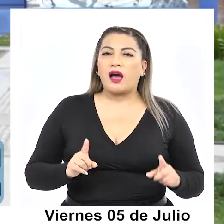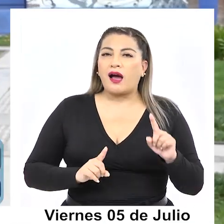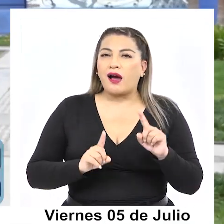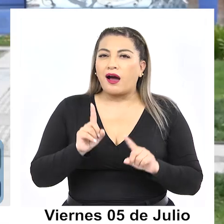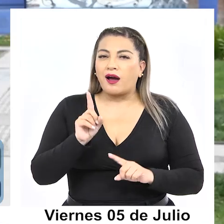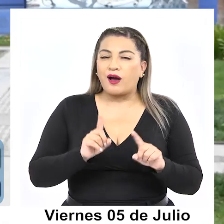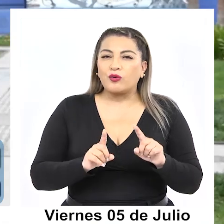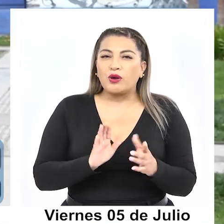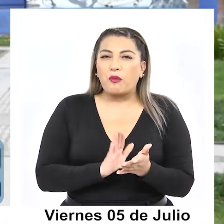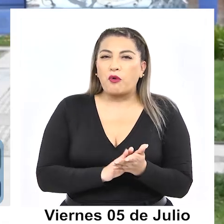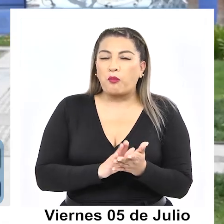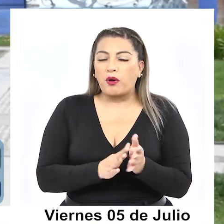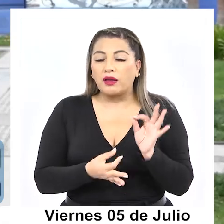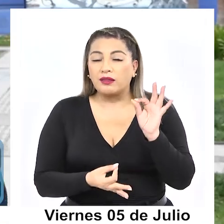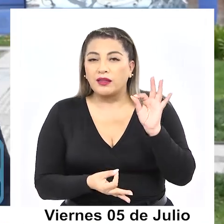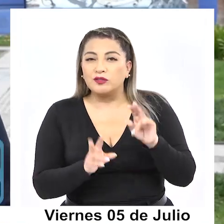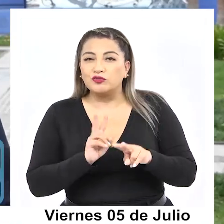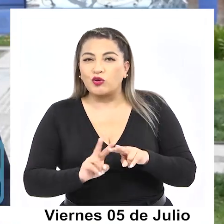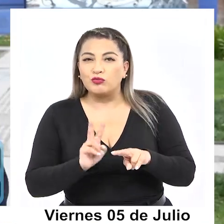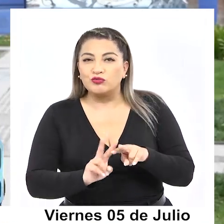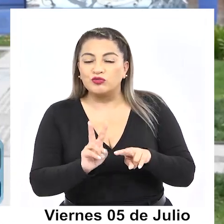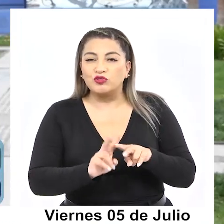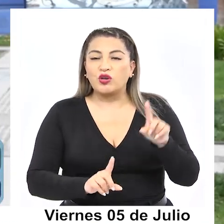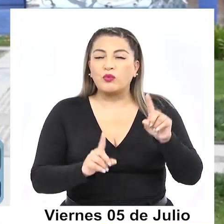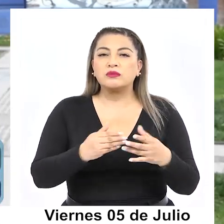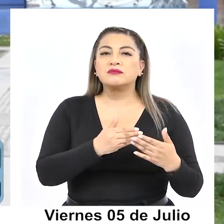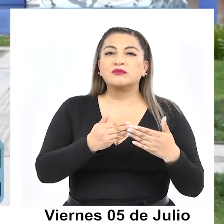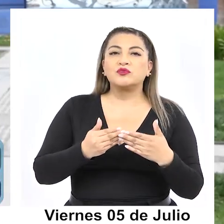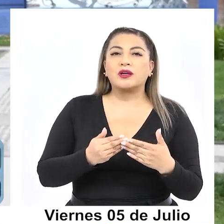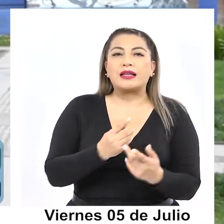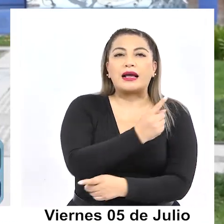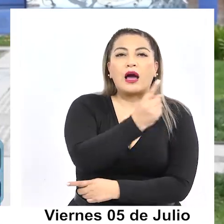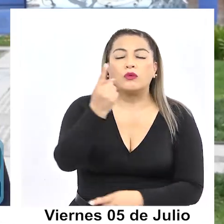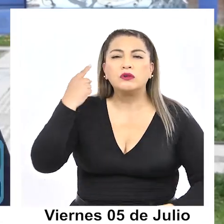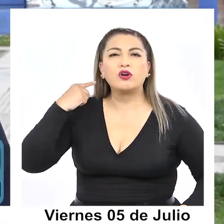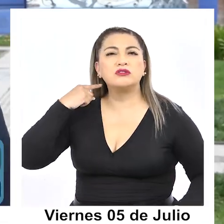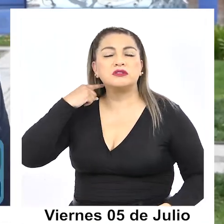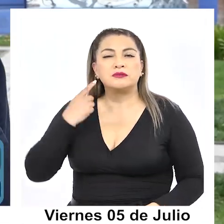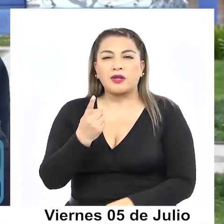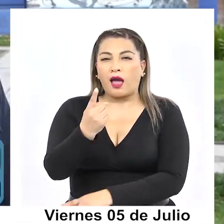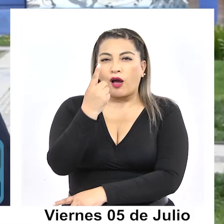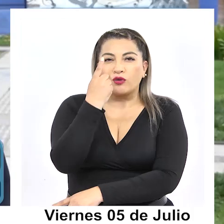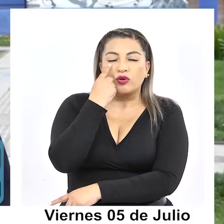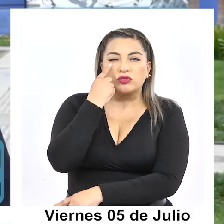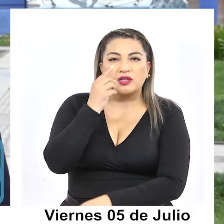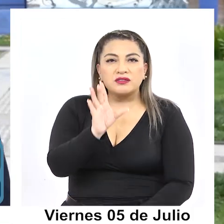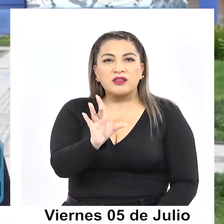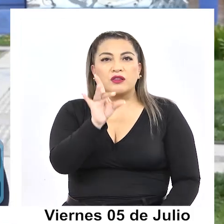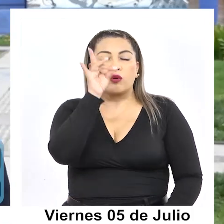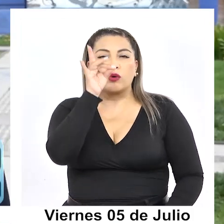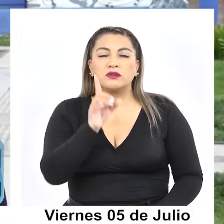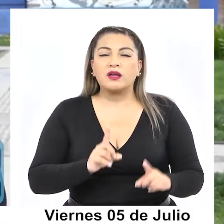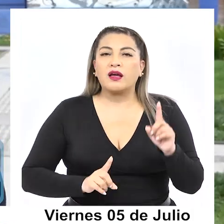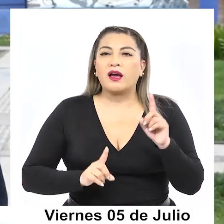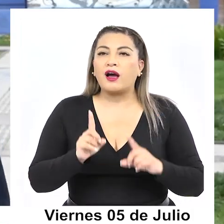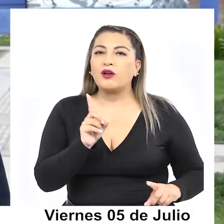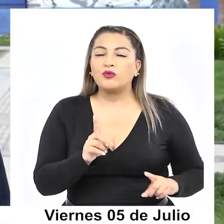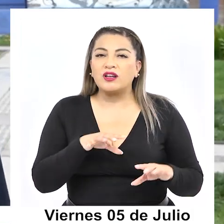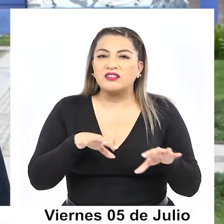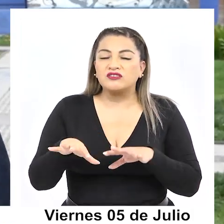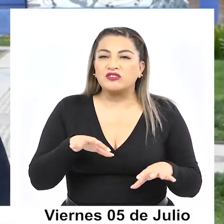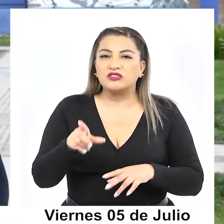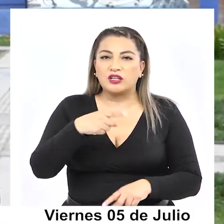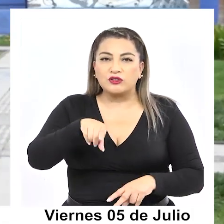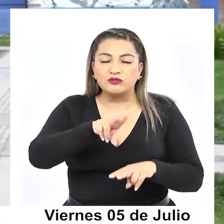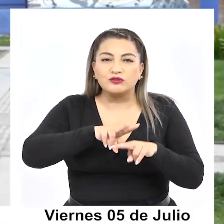algunas propuestas de soluciones, los estudiantes tengan la conciencia como para que ellos se den cuenta cuáles son los elementos que nosotros tenemos que